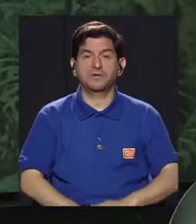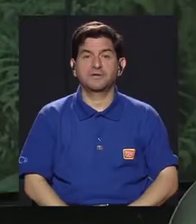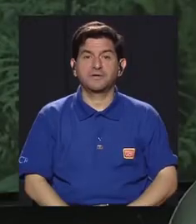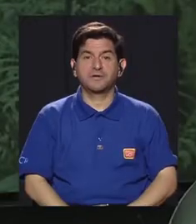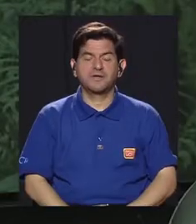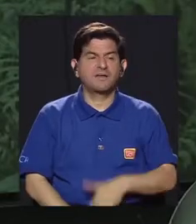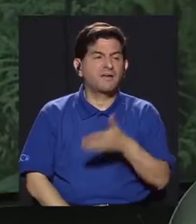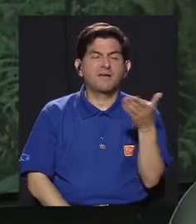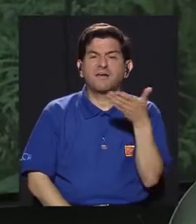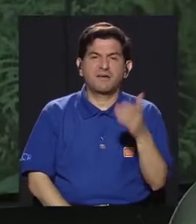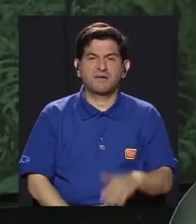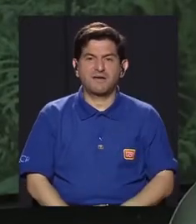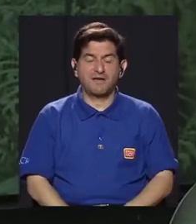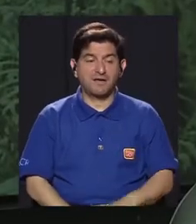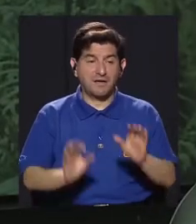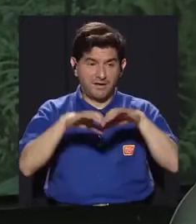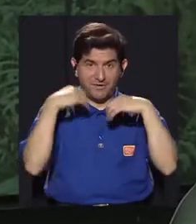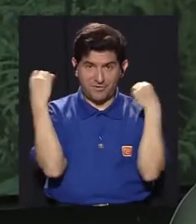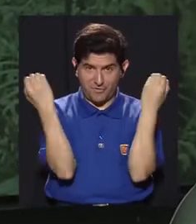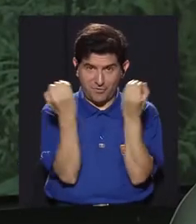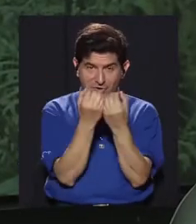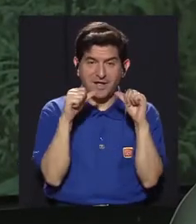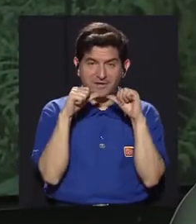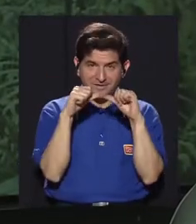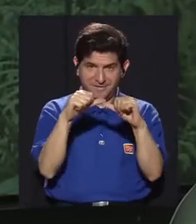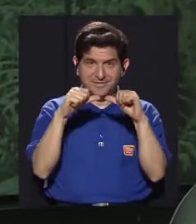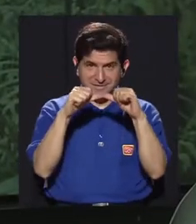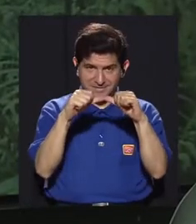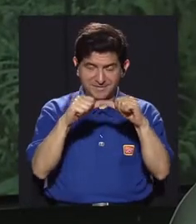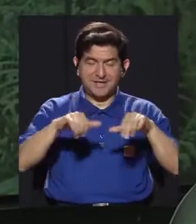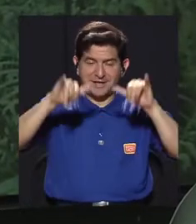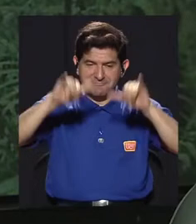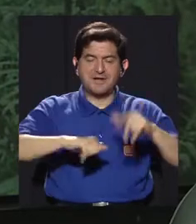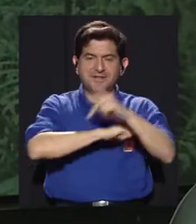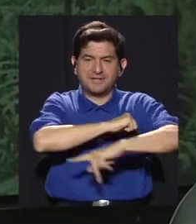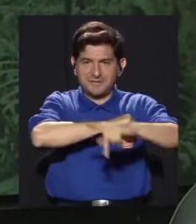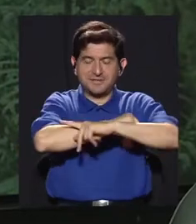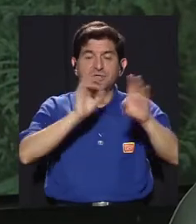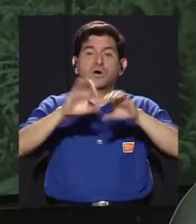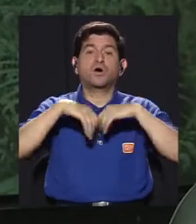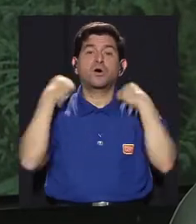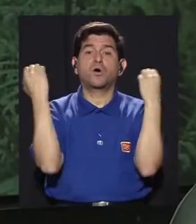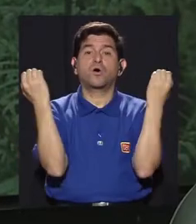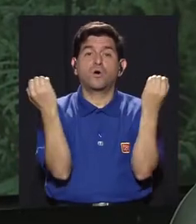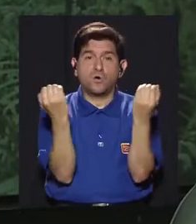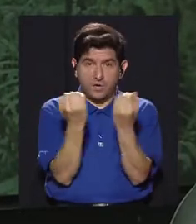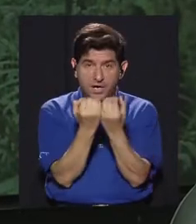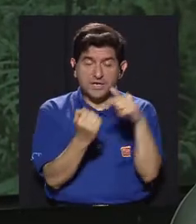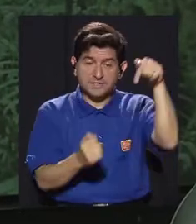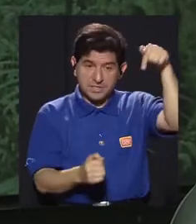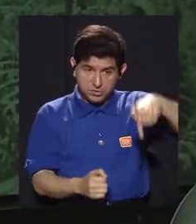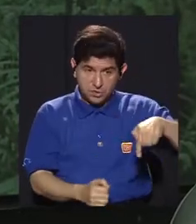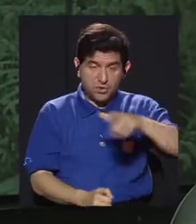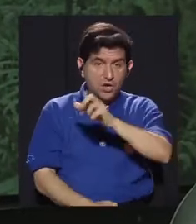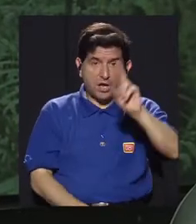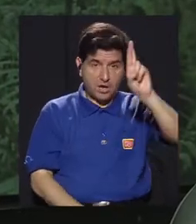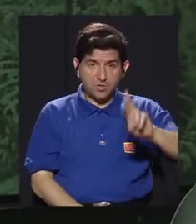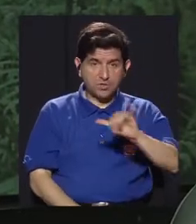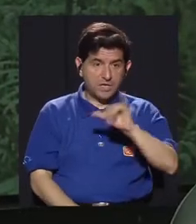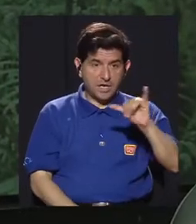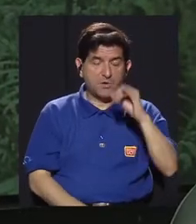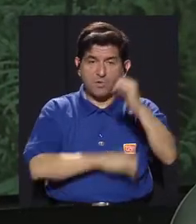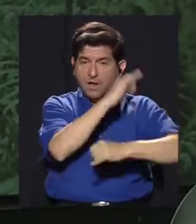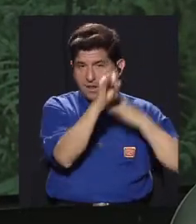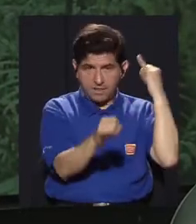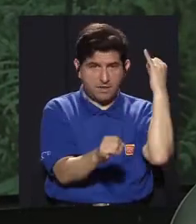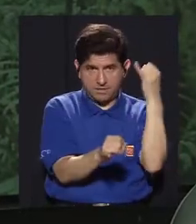para hacer que la organización siga estando en el país, ya que la organización tanto acá en Costa Rica como a